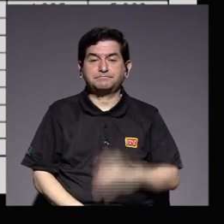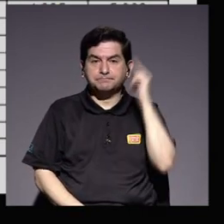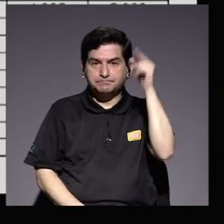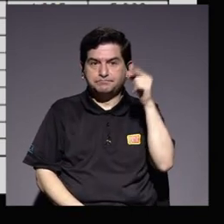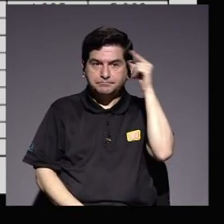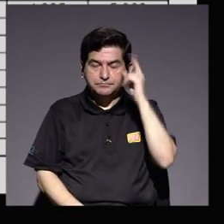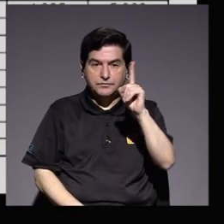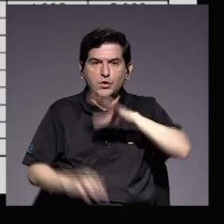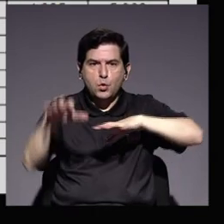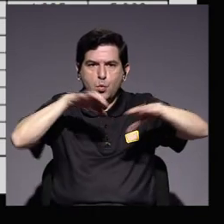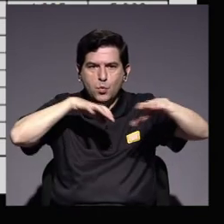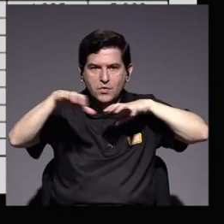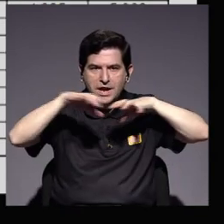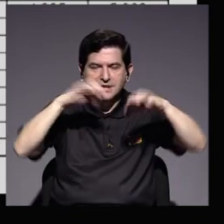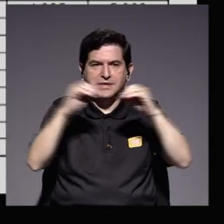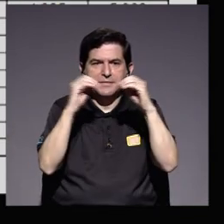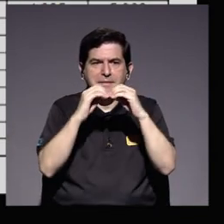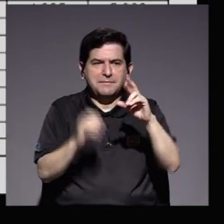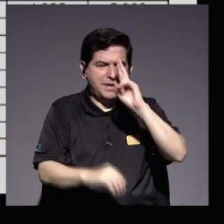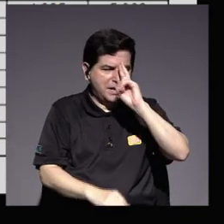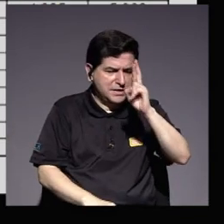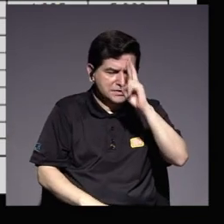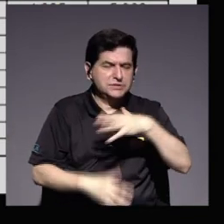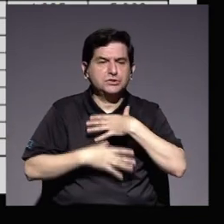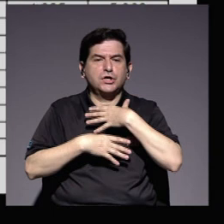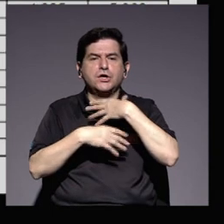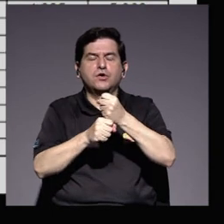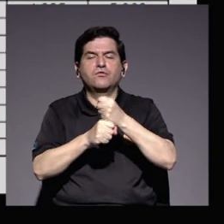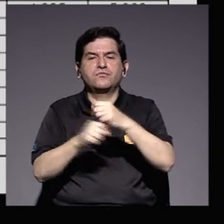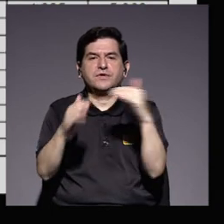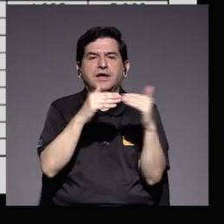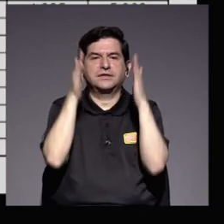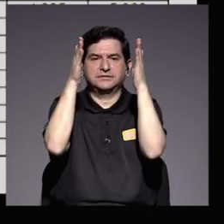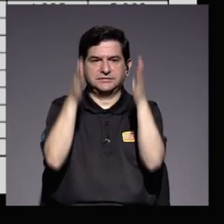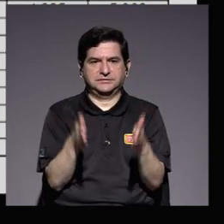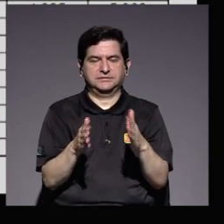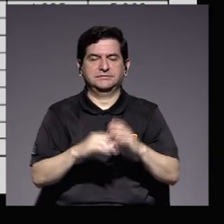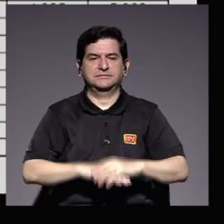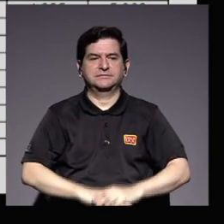alguna una de las actividades más respetadas y confiables para la ciudadanía